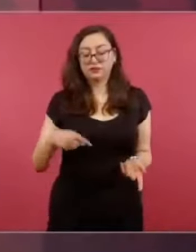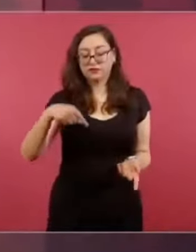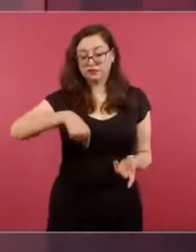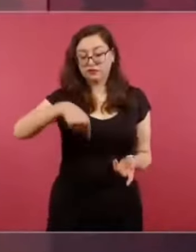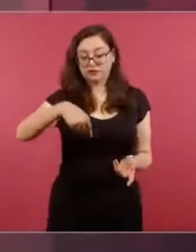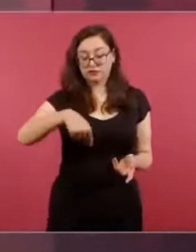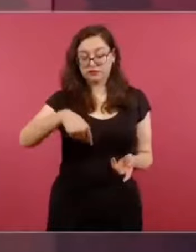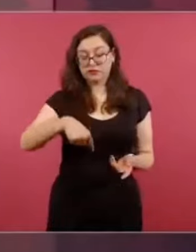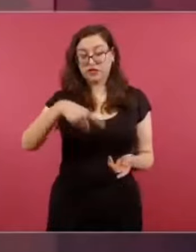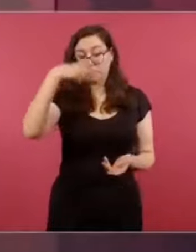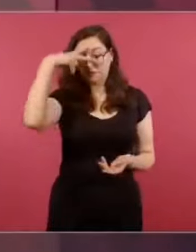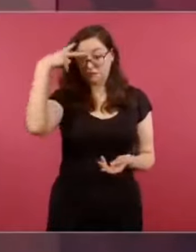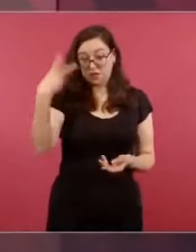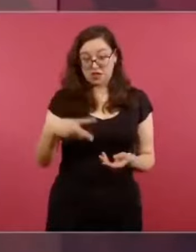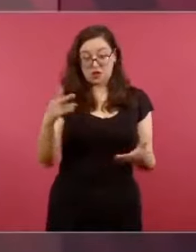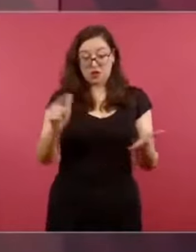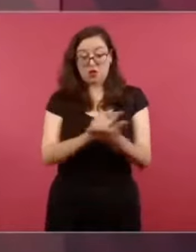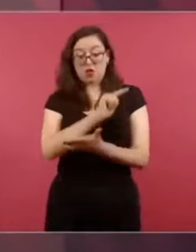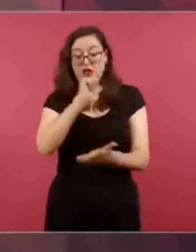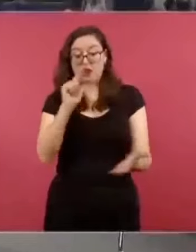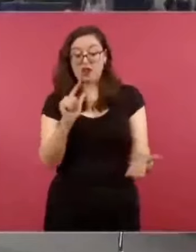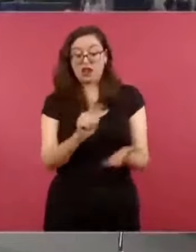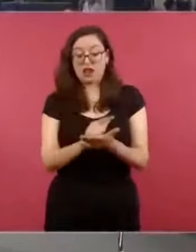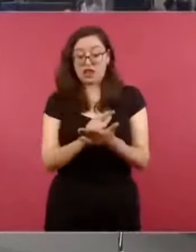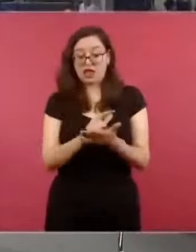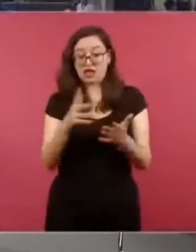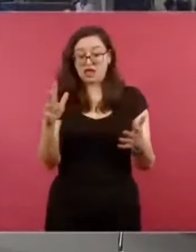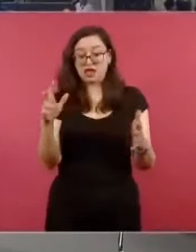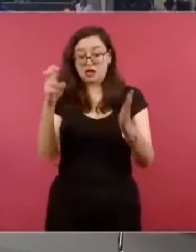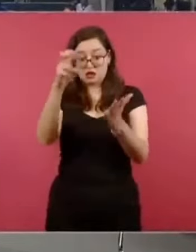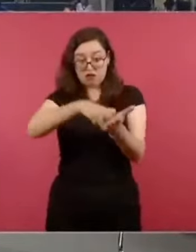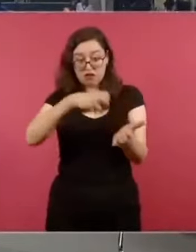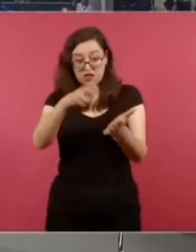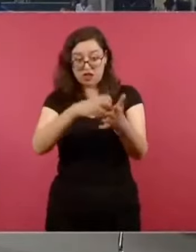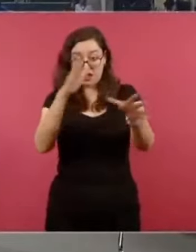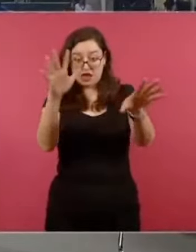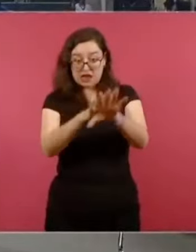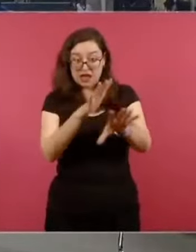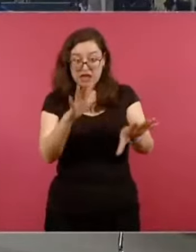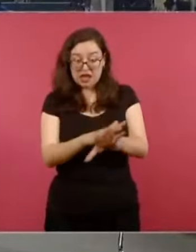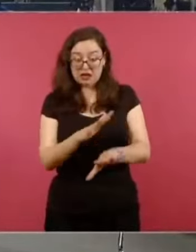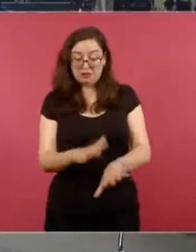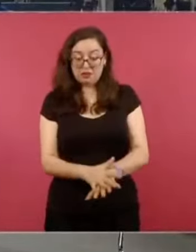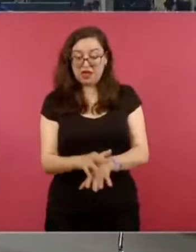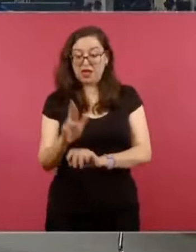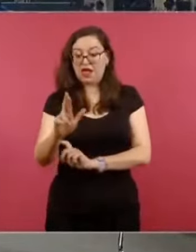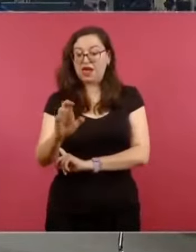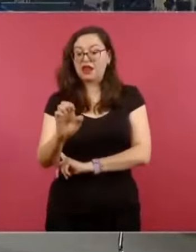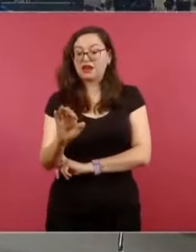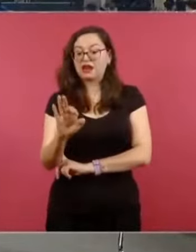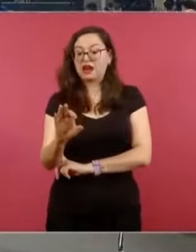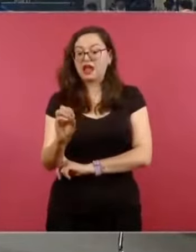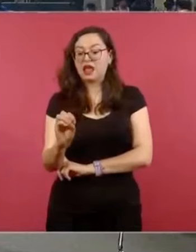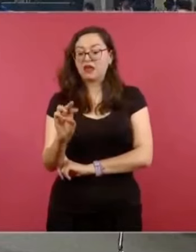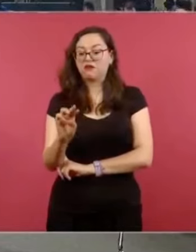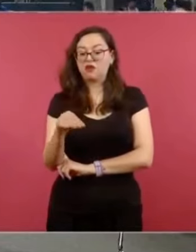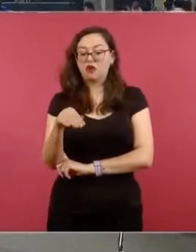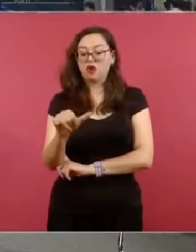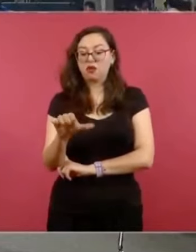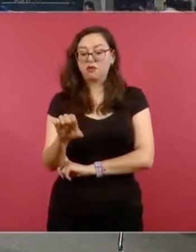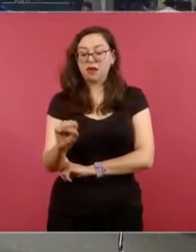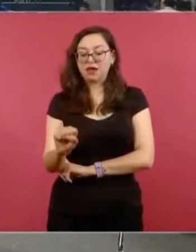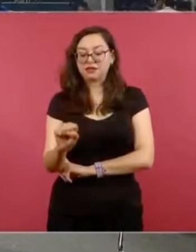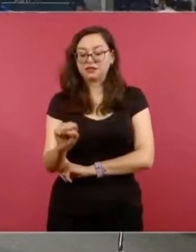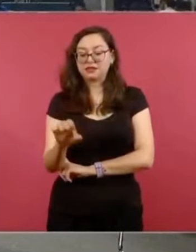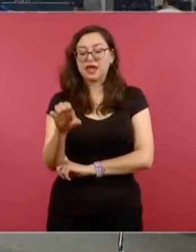estructurales. No, eso lo creó el Banco Mundial y el Fondo Monetario Internacional